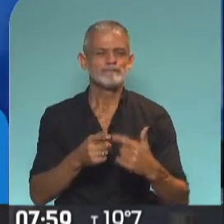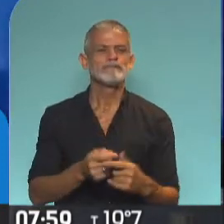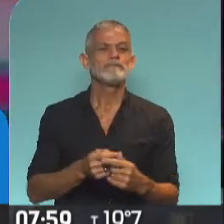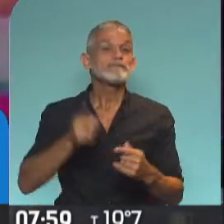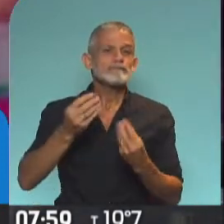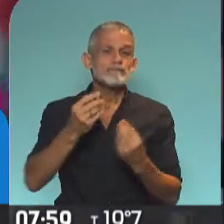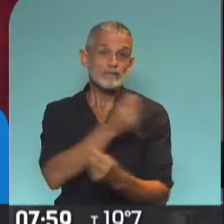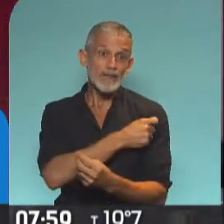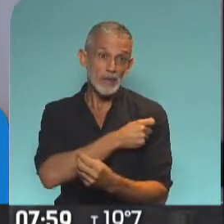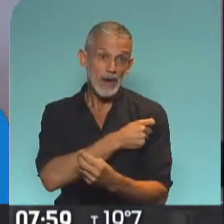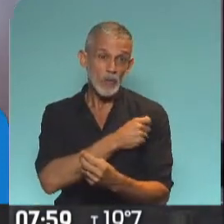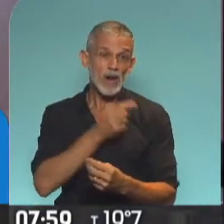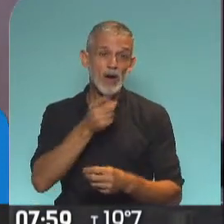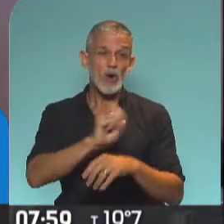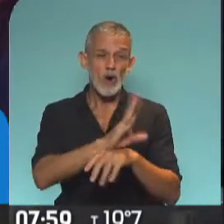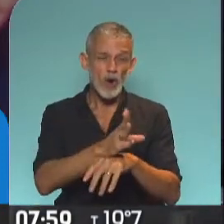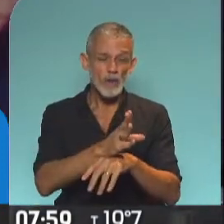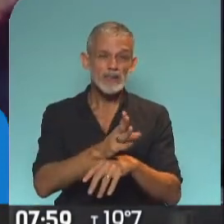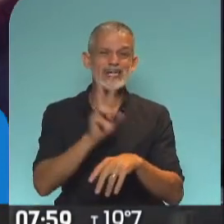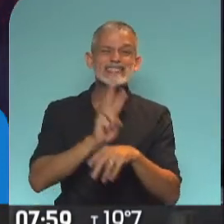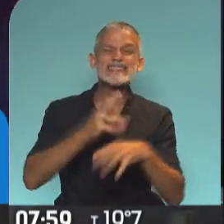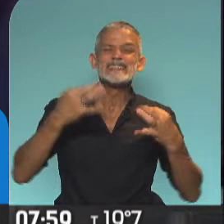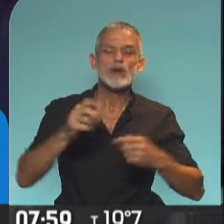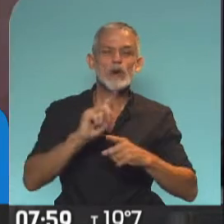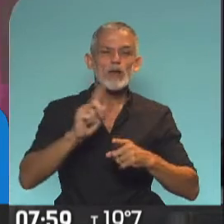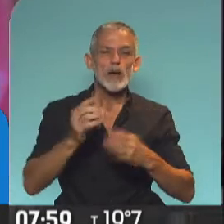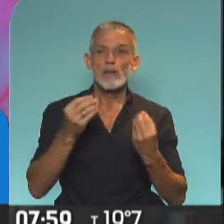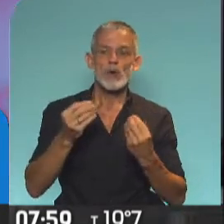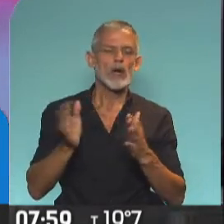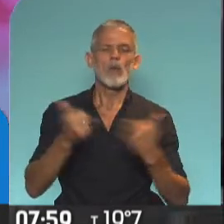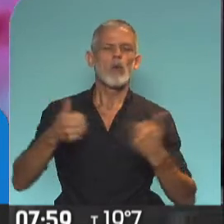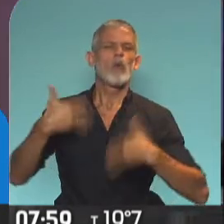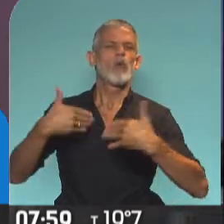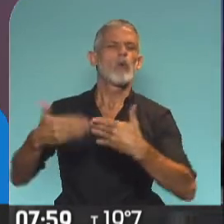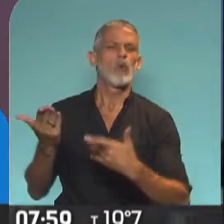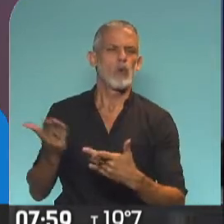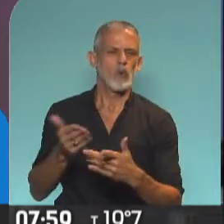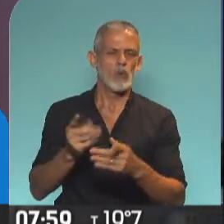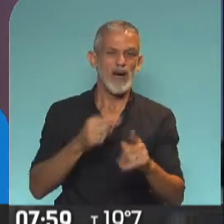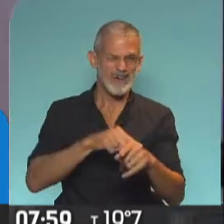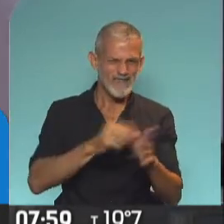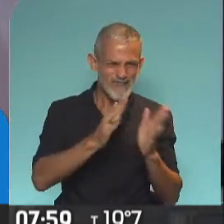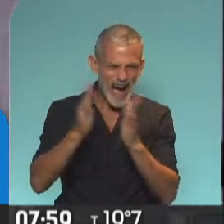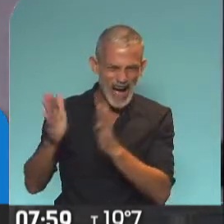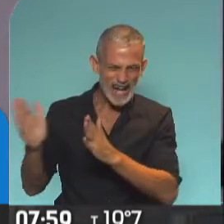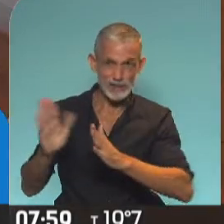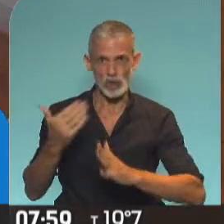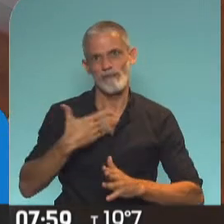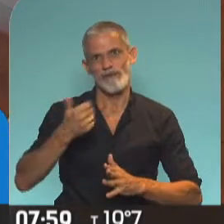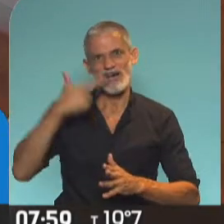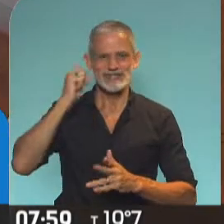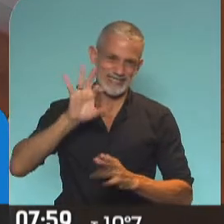caso, la vacuna contra el COVID no es segura por la rapidez en que se hizo. Esto de las fases. Viste que todos hablamos de las fases.